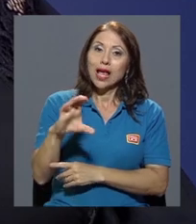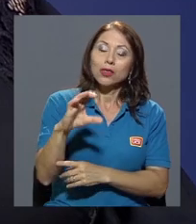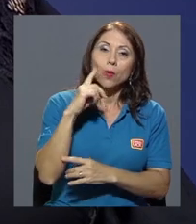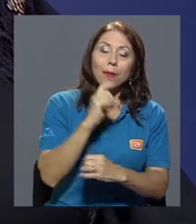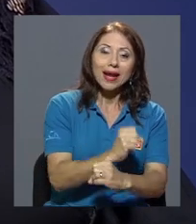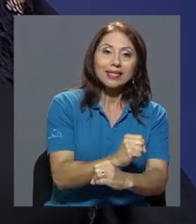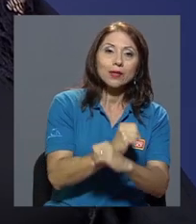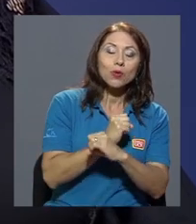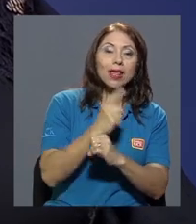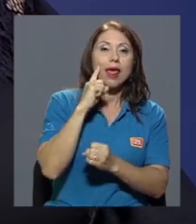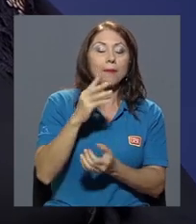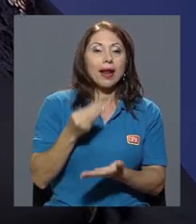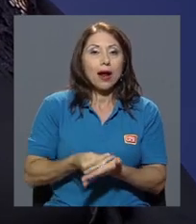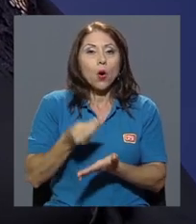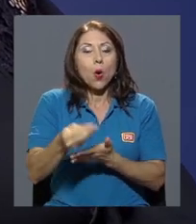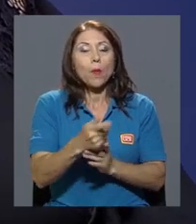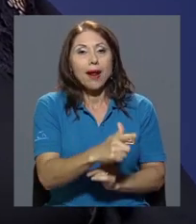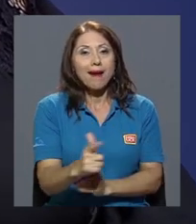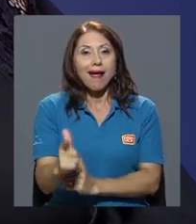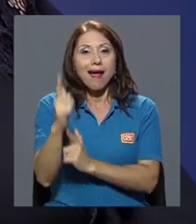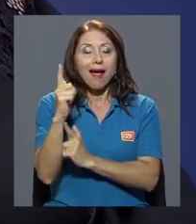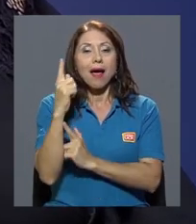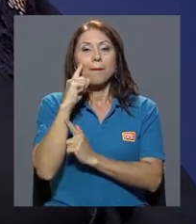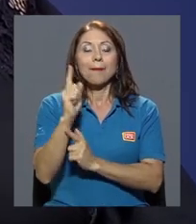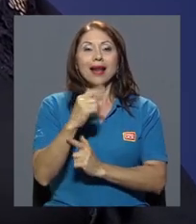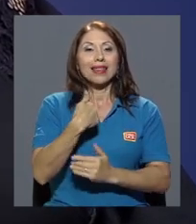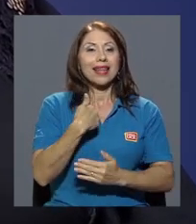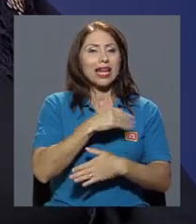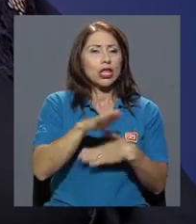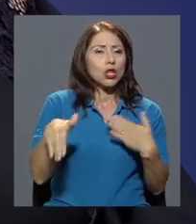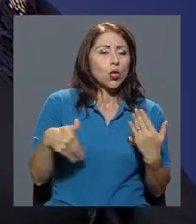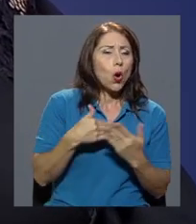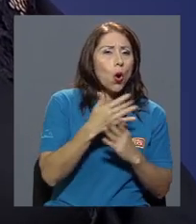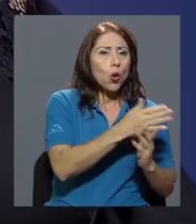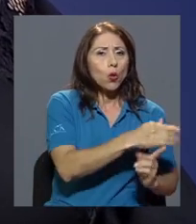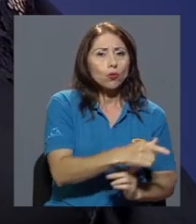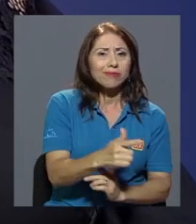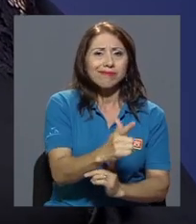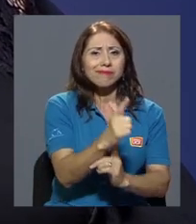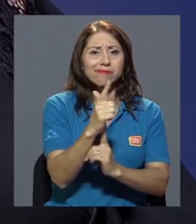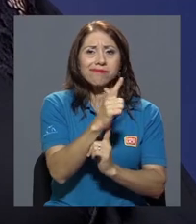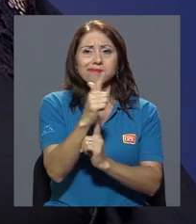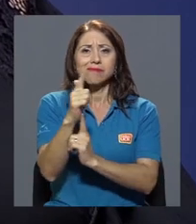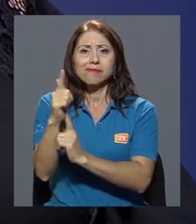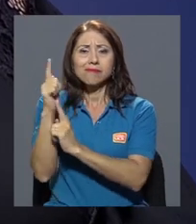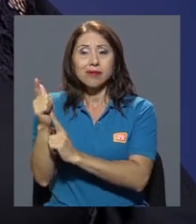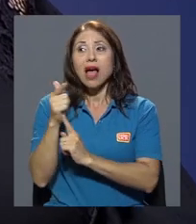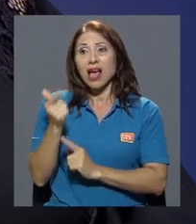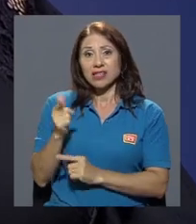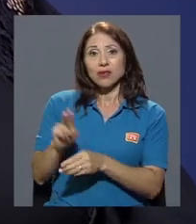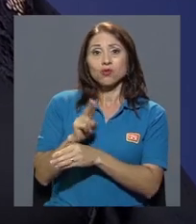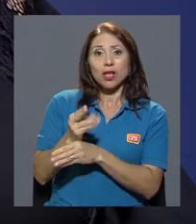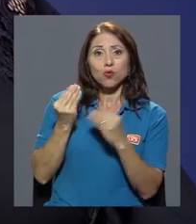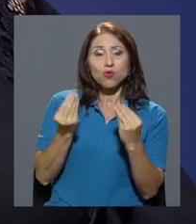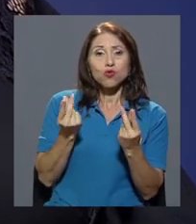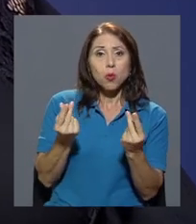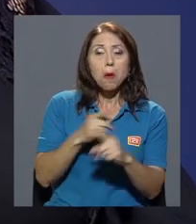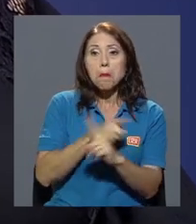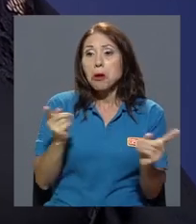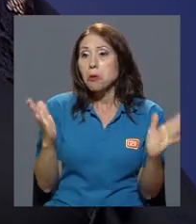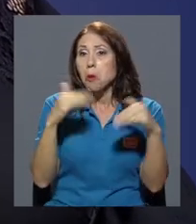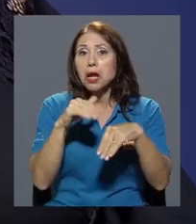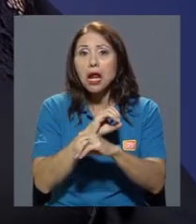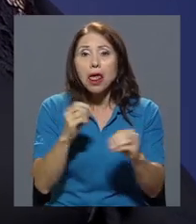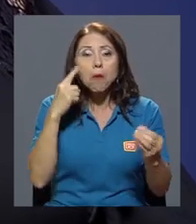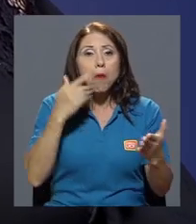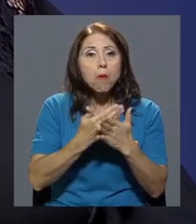y de armar y de mantener toda la red de paramilitares es enorme. Y, sin embargo, no se ve reflejada, no hay